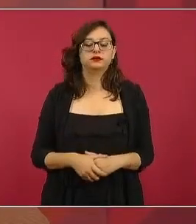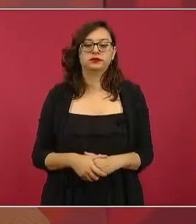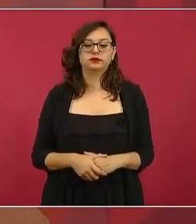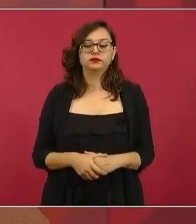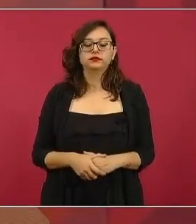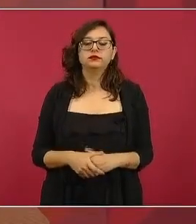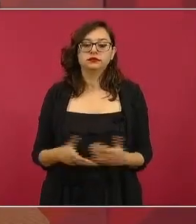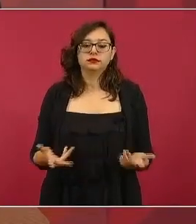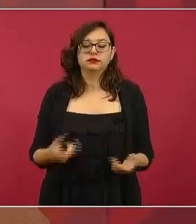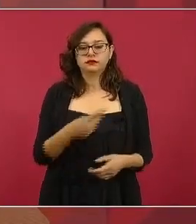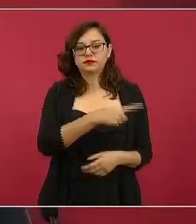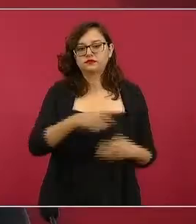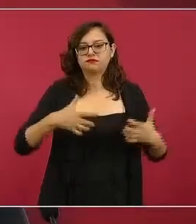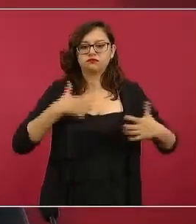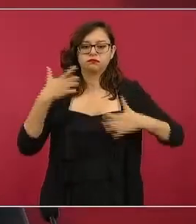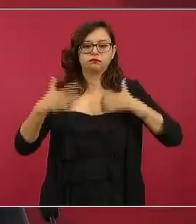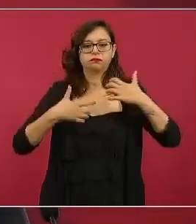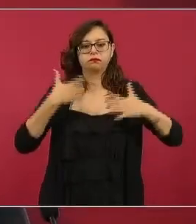reaccionarios